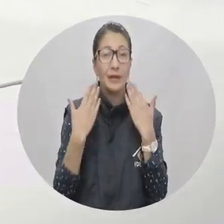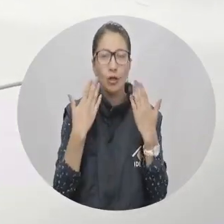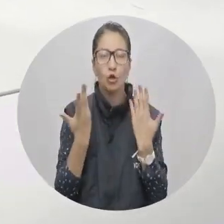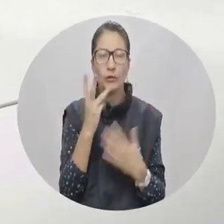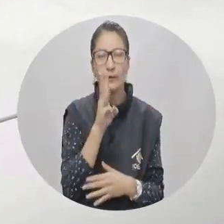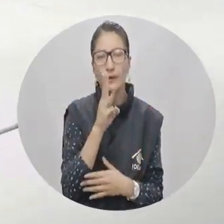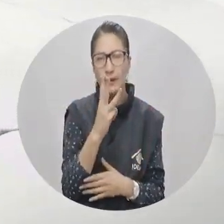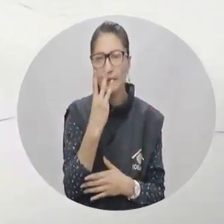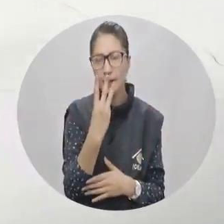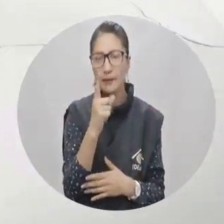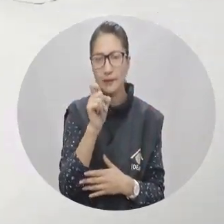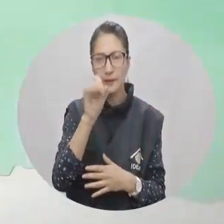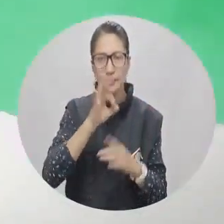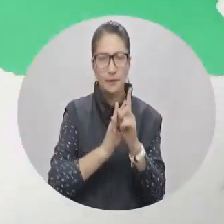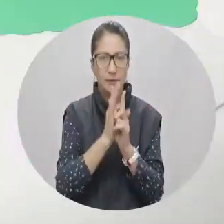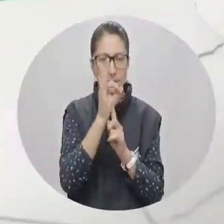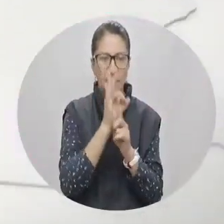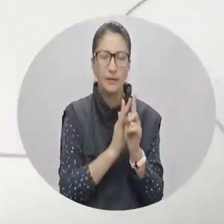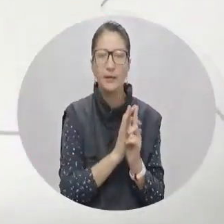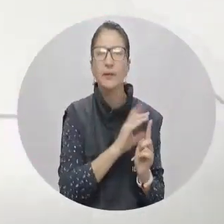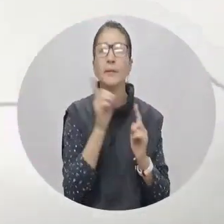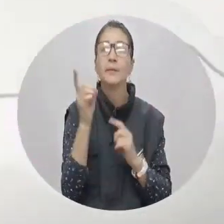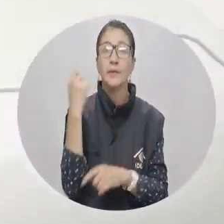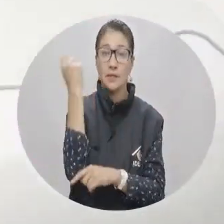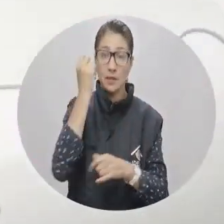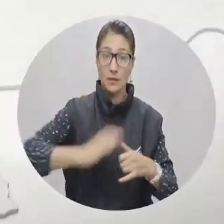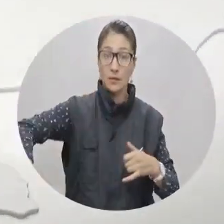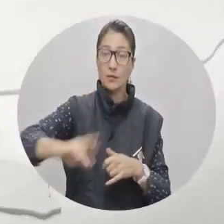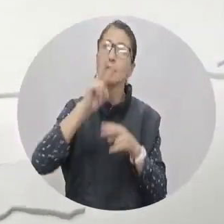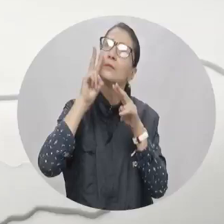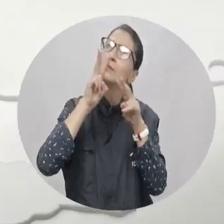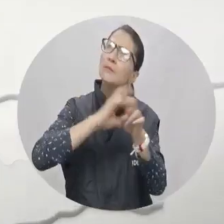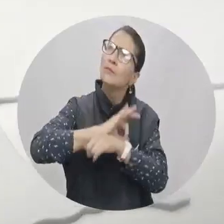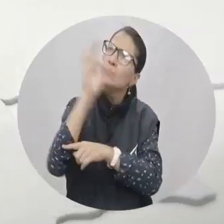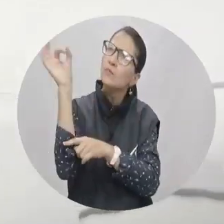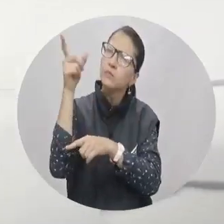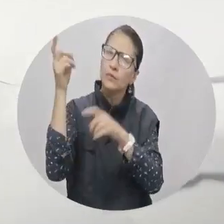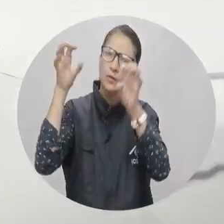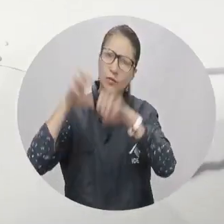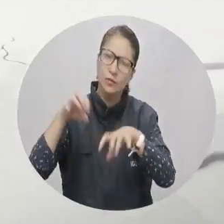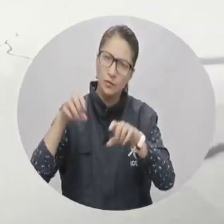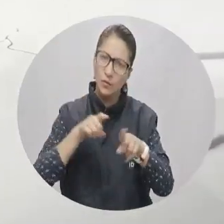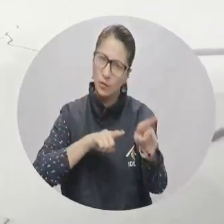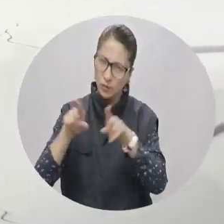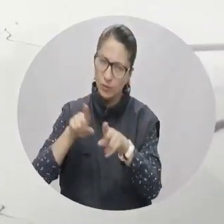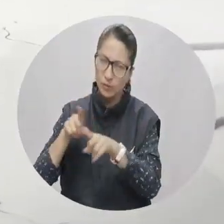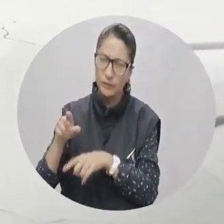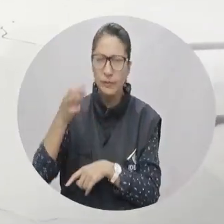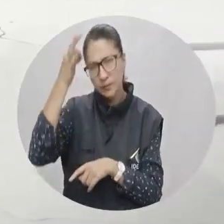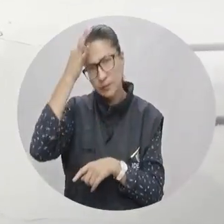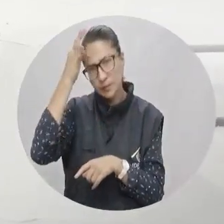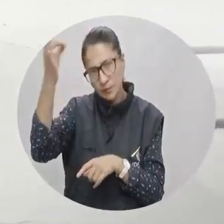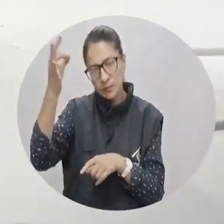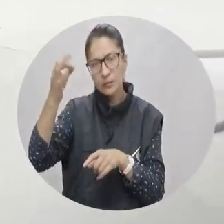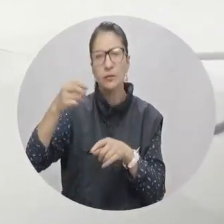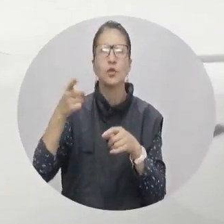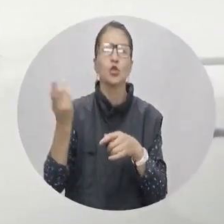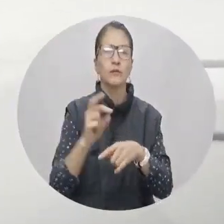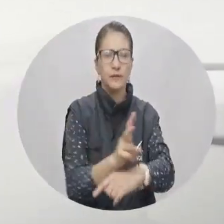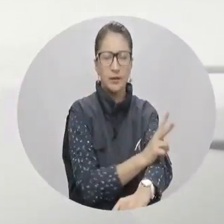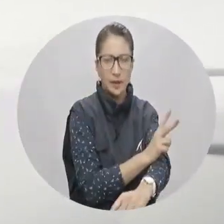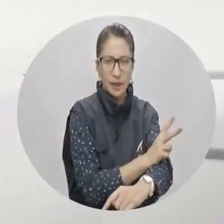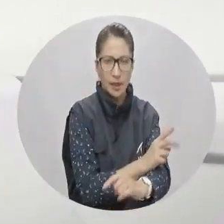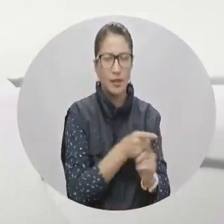los 36 grados. Para la mañana llanera se espera incremento de nubes cargadas de agua. No se descartan lluvias en